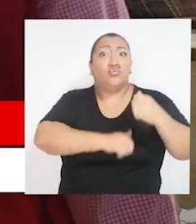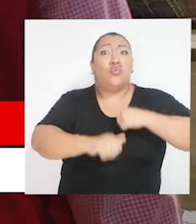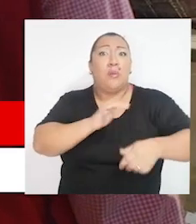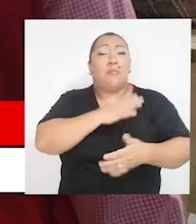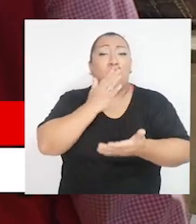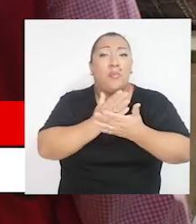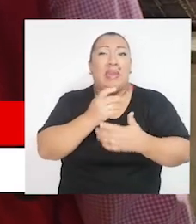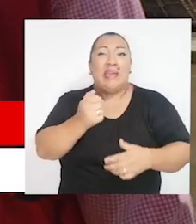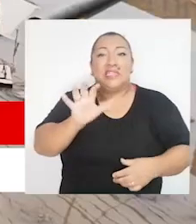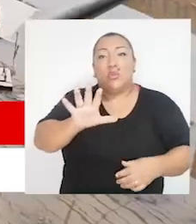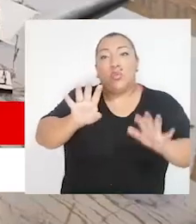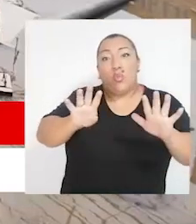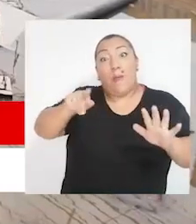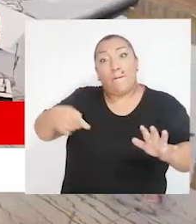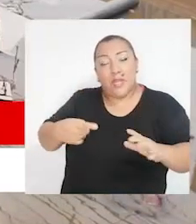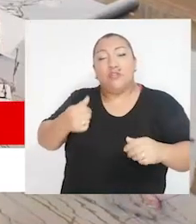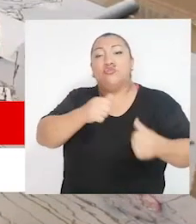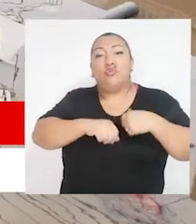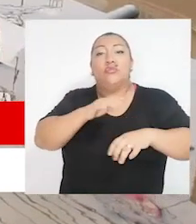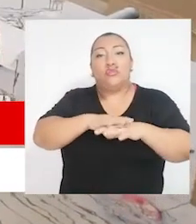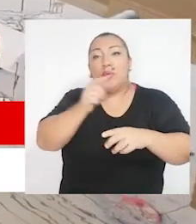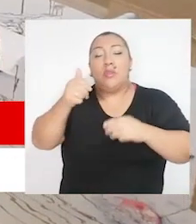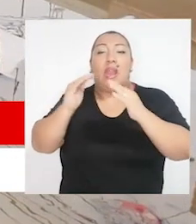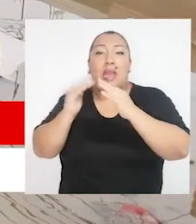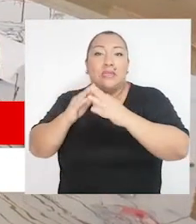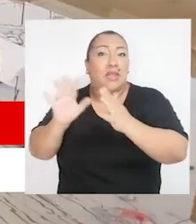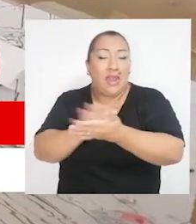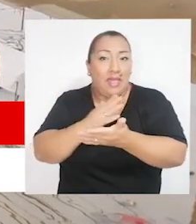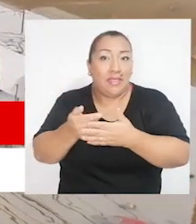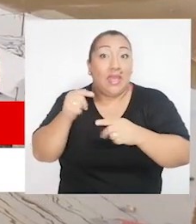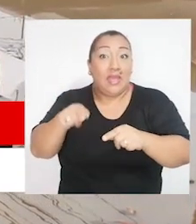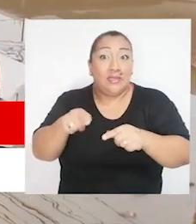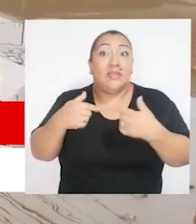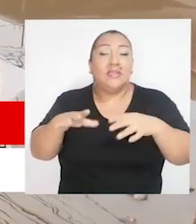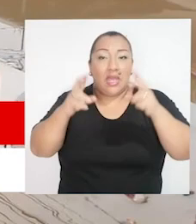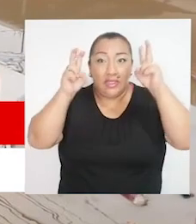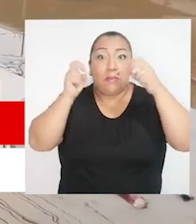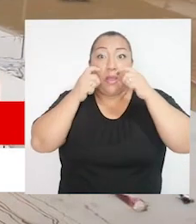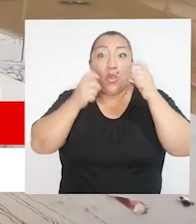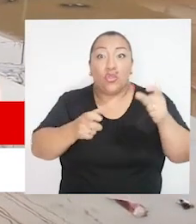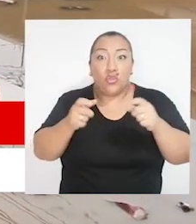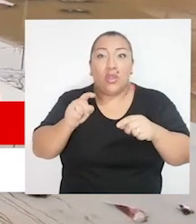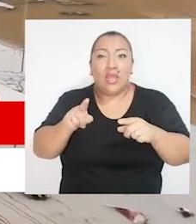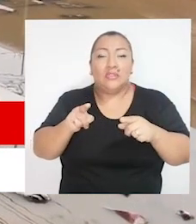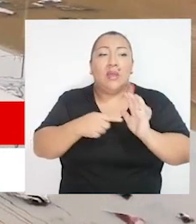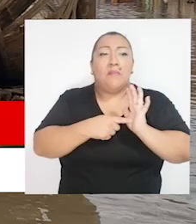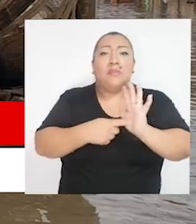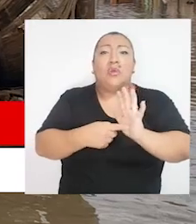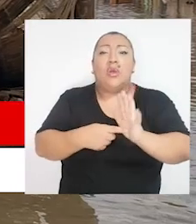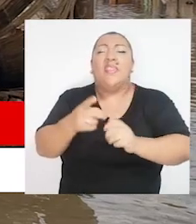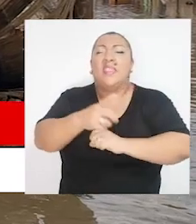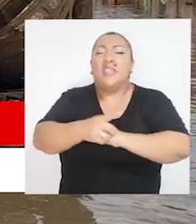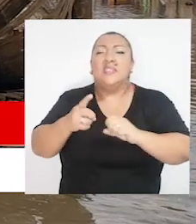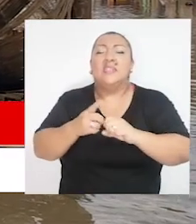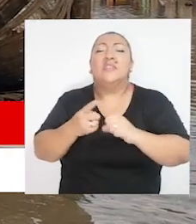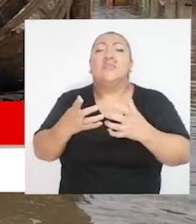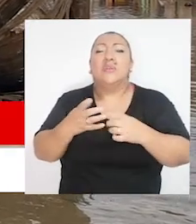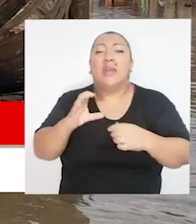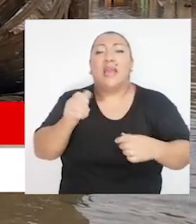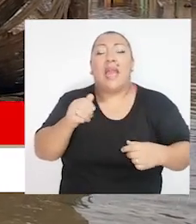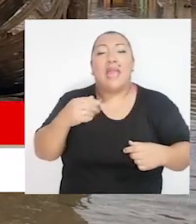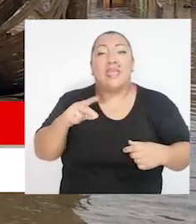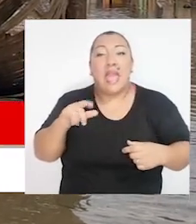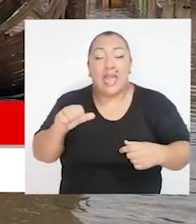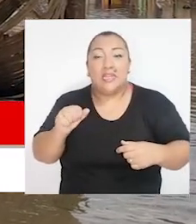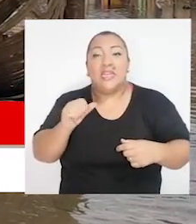damnificadas y casi 59.000 afectados. De acuerdo a nuestros reportes de control, esta situación se presenta en los distritos